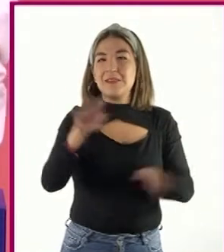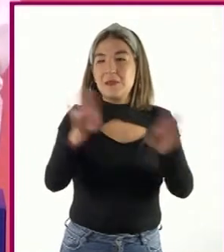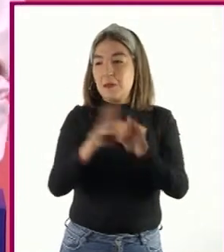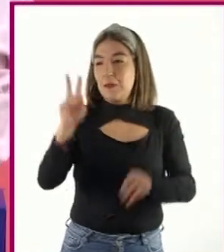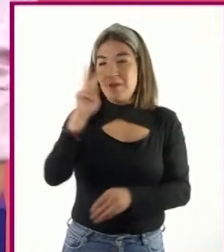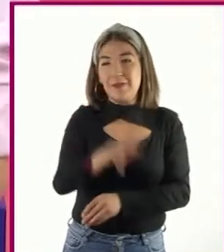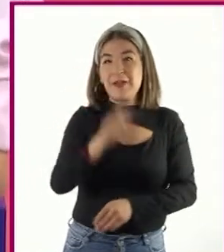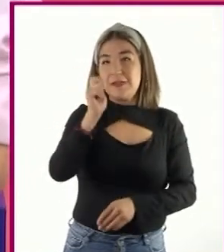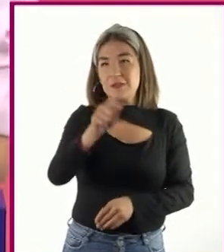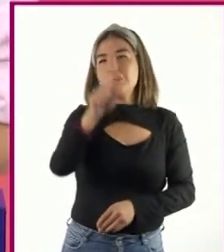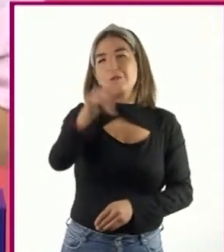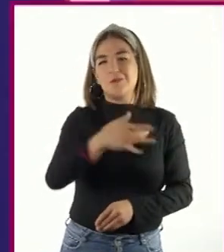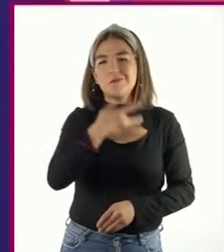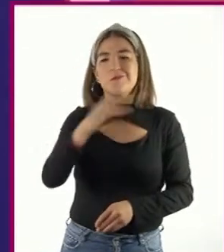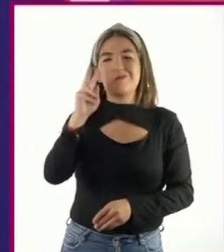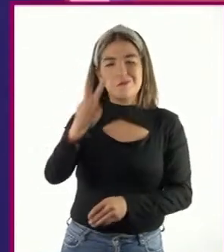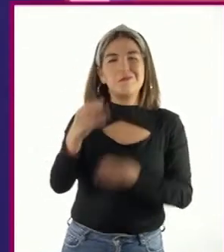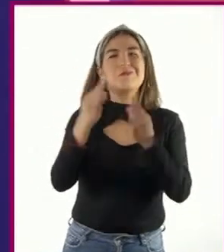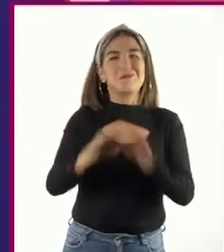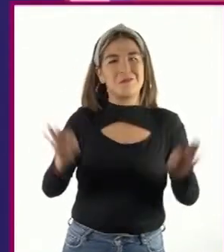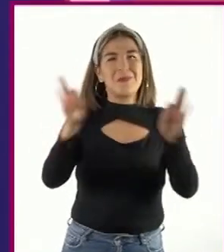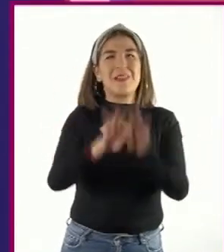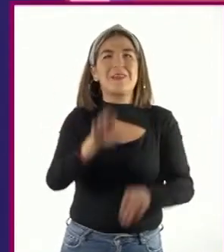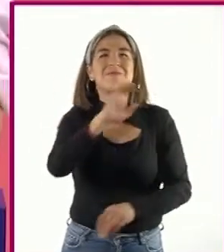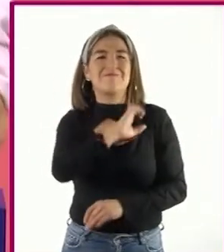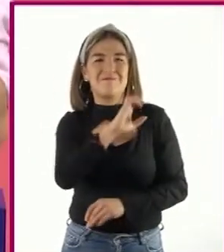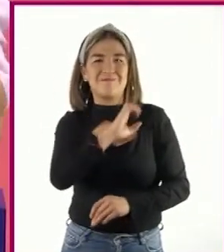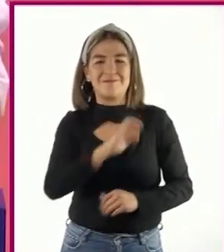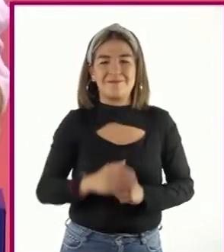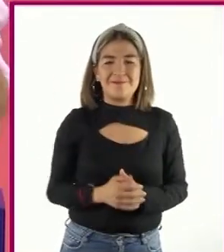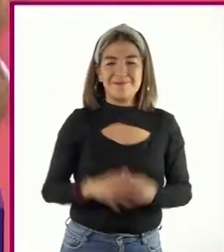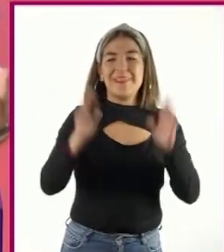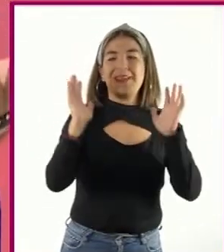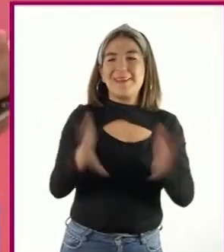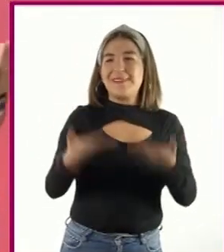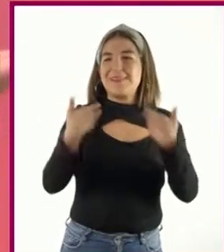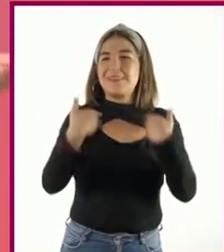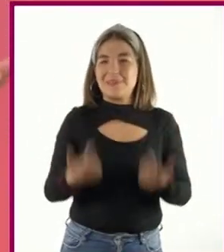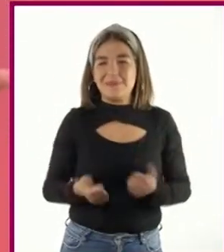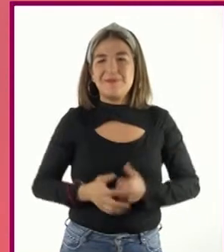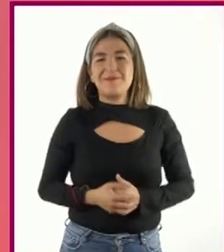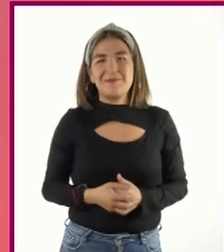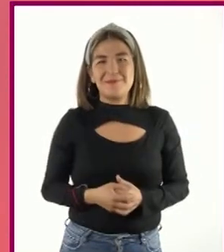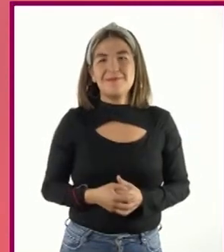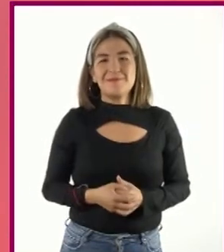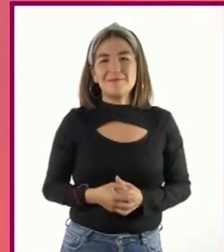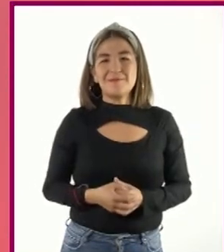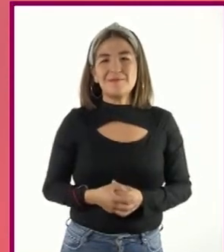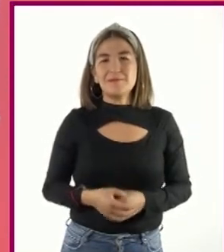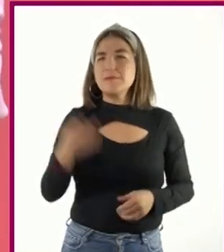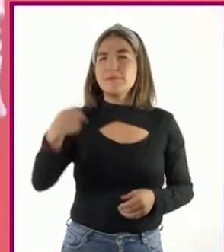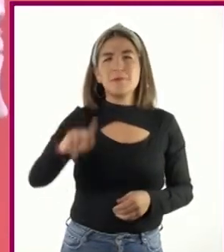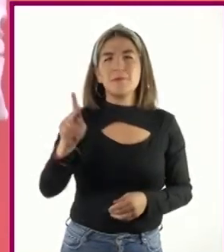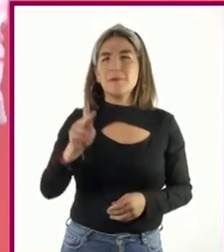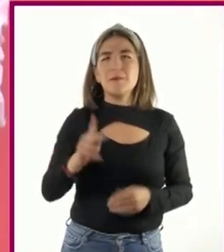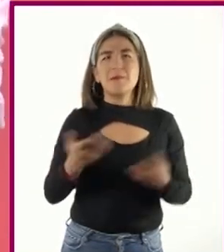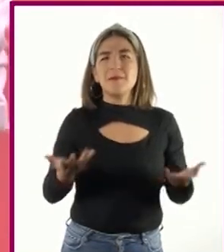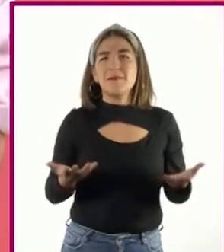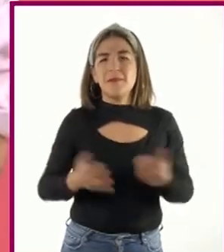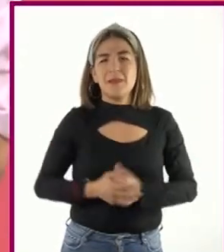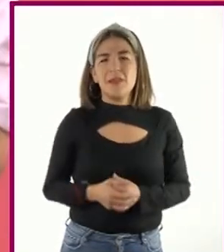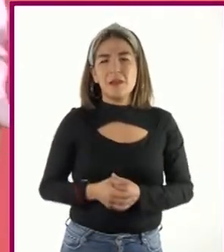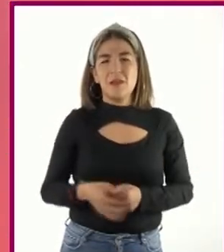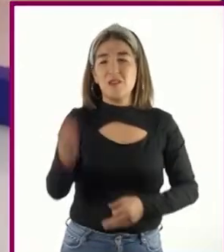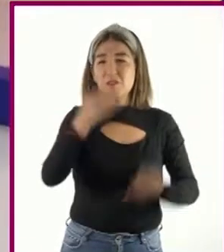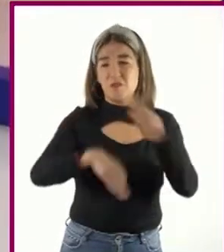que lo consideras importante afectivamente. Ah, ya entiendo. Pero no a todos